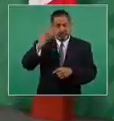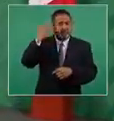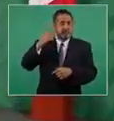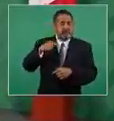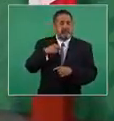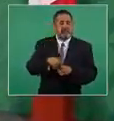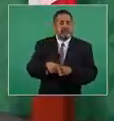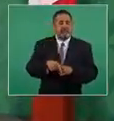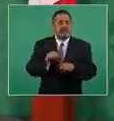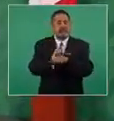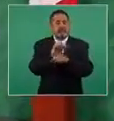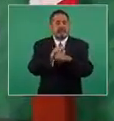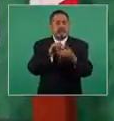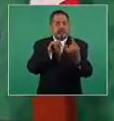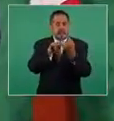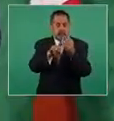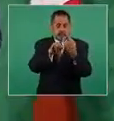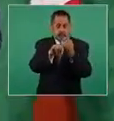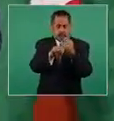carretera.